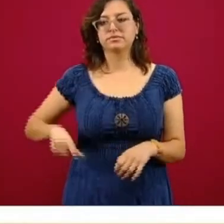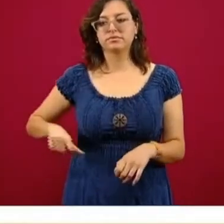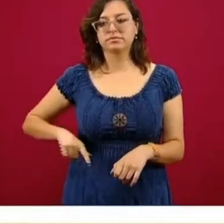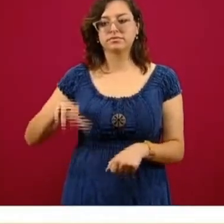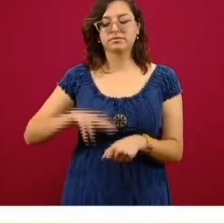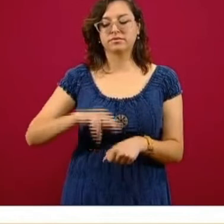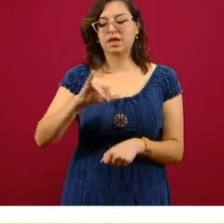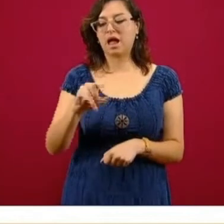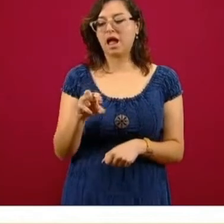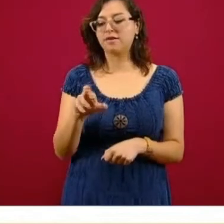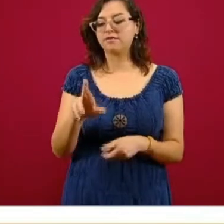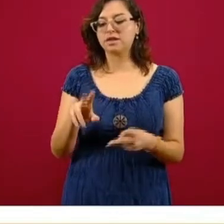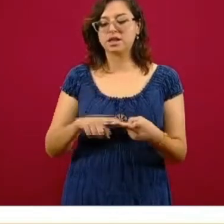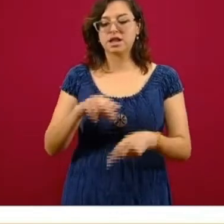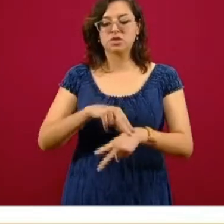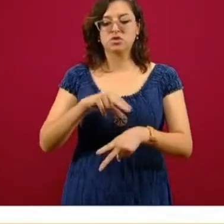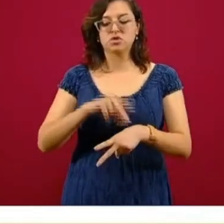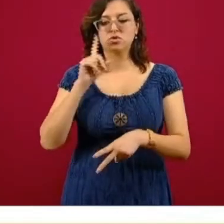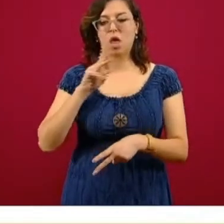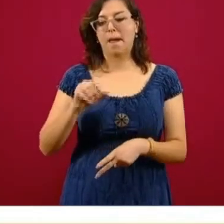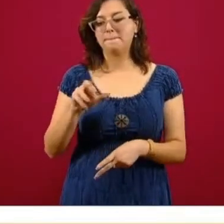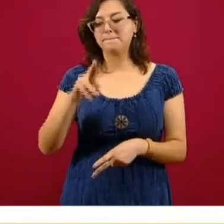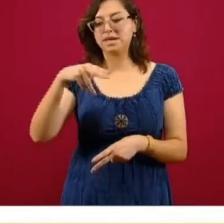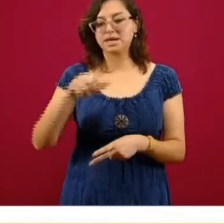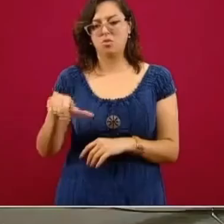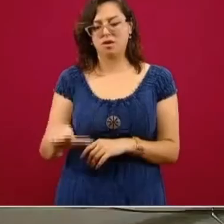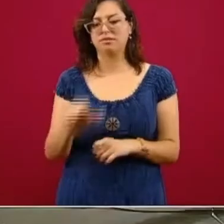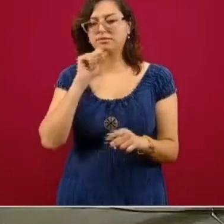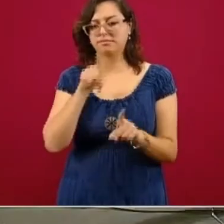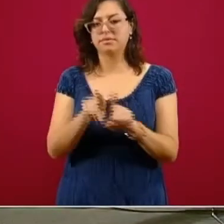a la doctora Mirna Beltrán y al secretario de Salud del Estado.